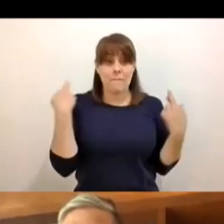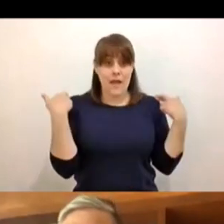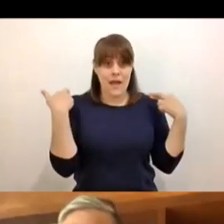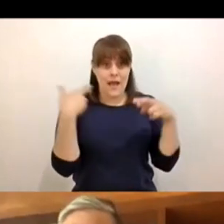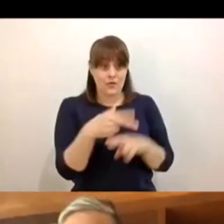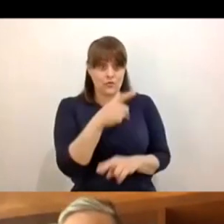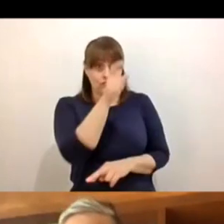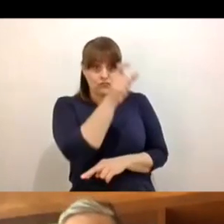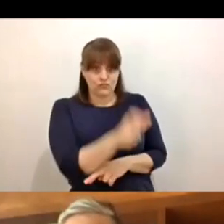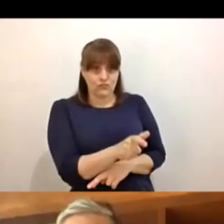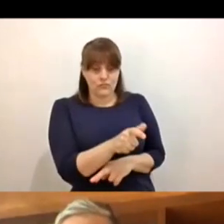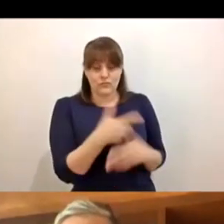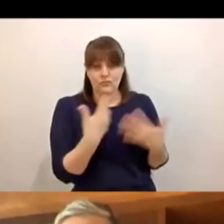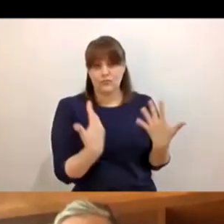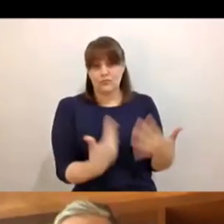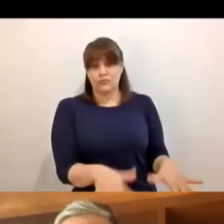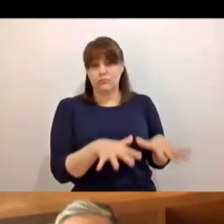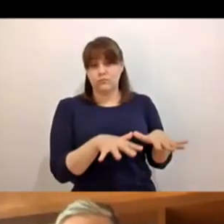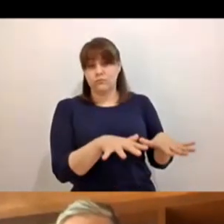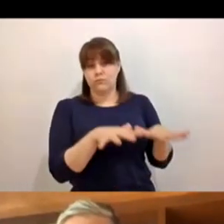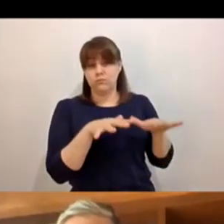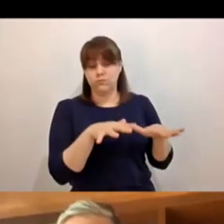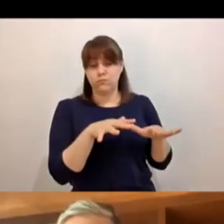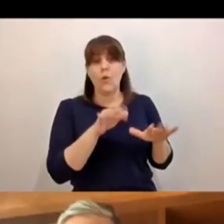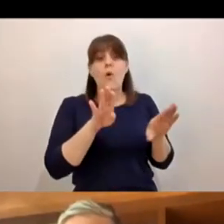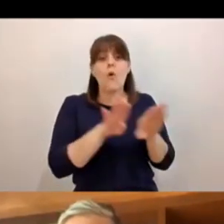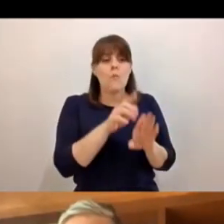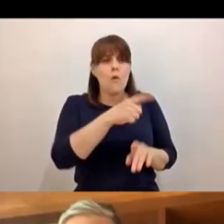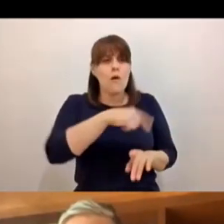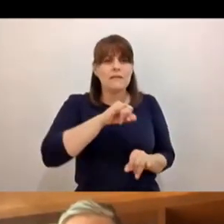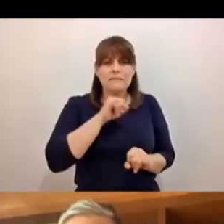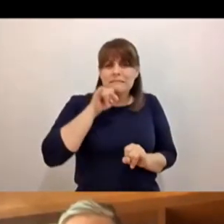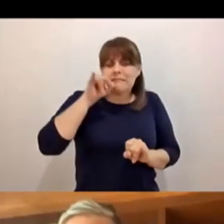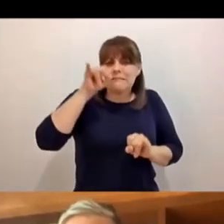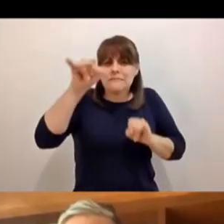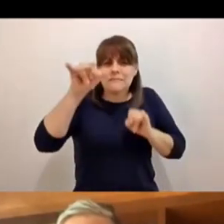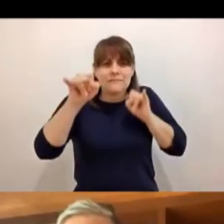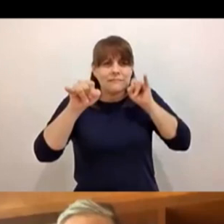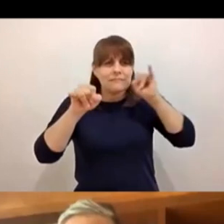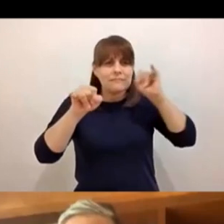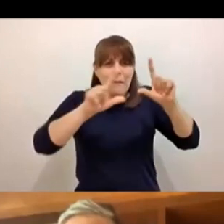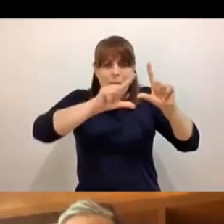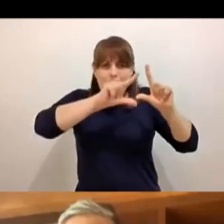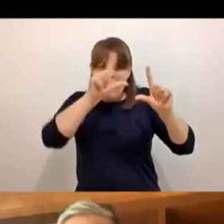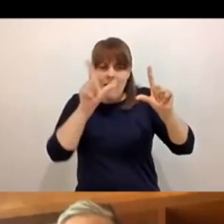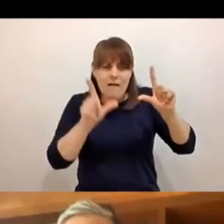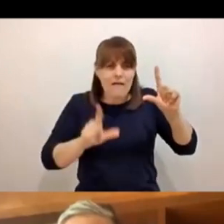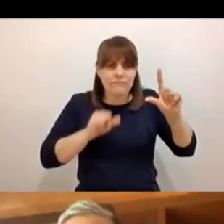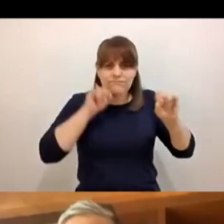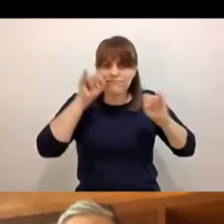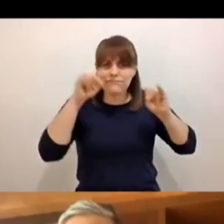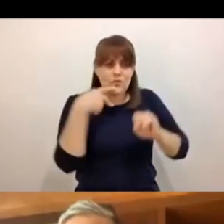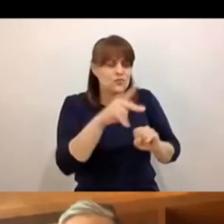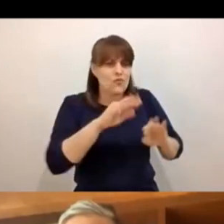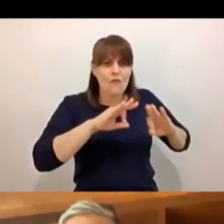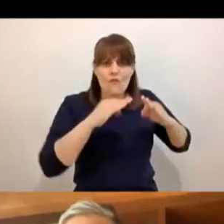Como hasta el último rincón del país, por los medios posibles,